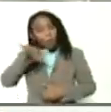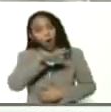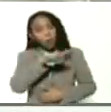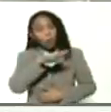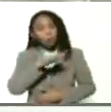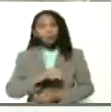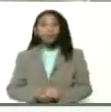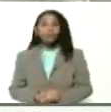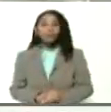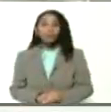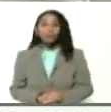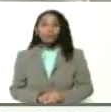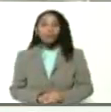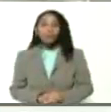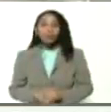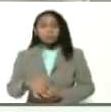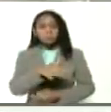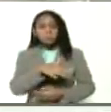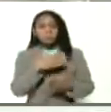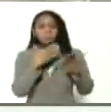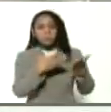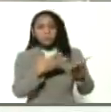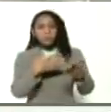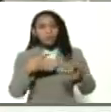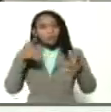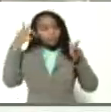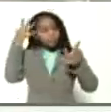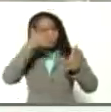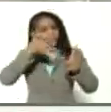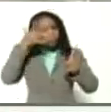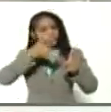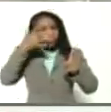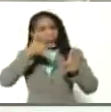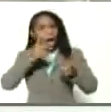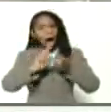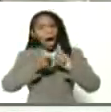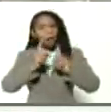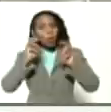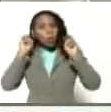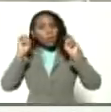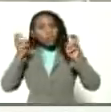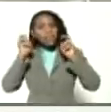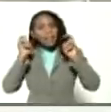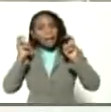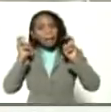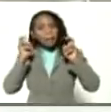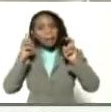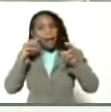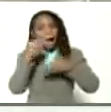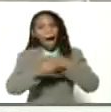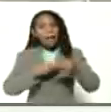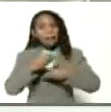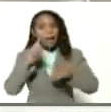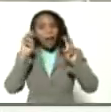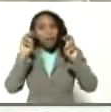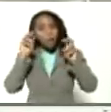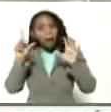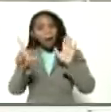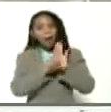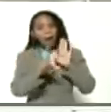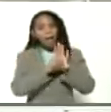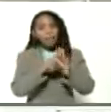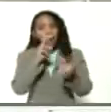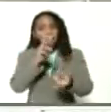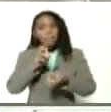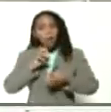Campesino, donde instruíamos algunos elementos que contemplan la nueva ley del Banco